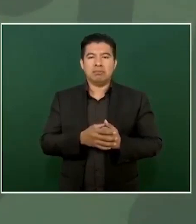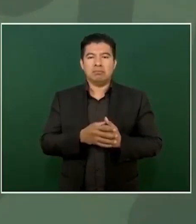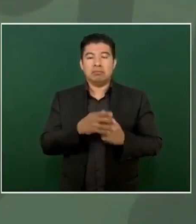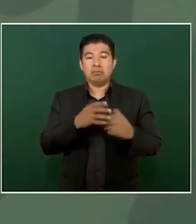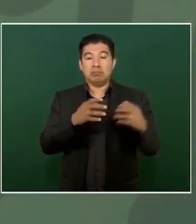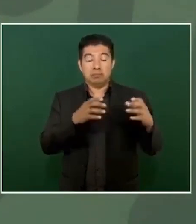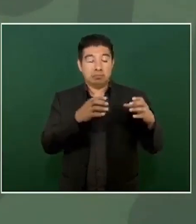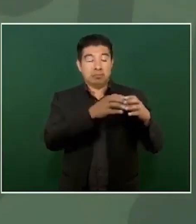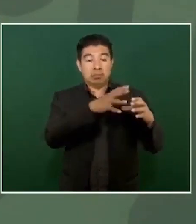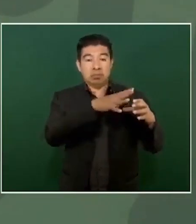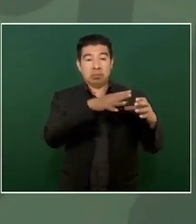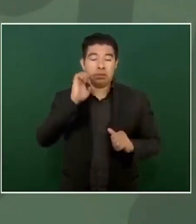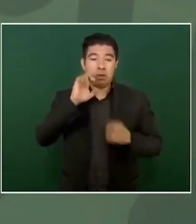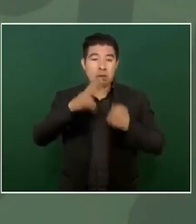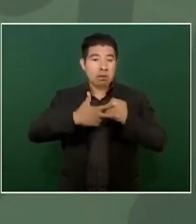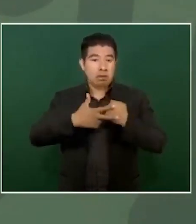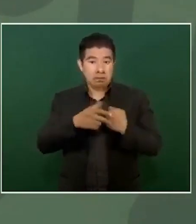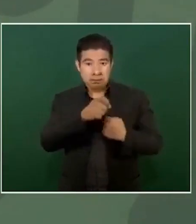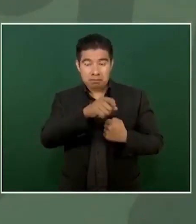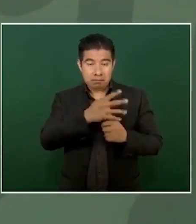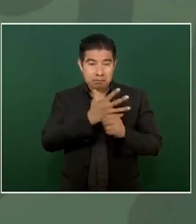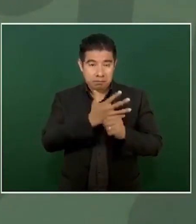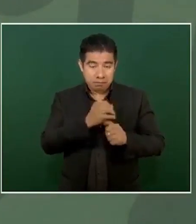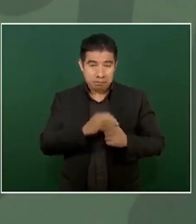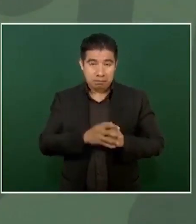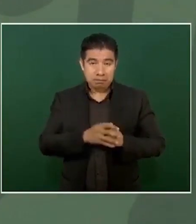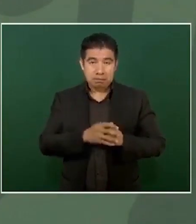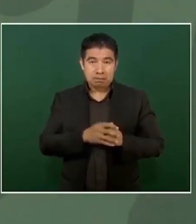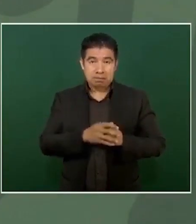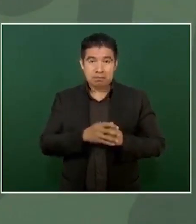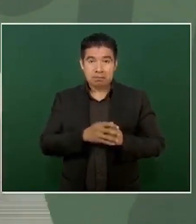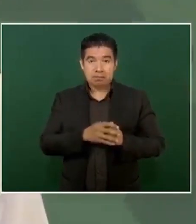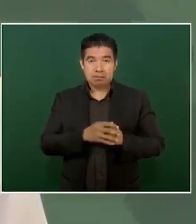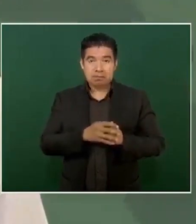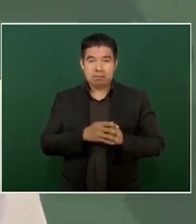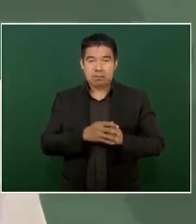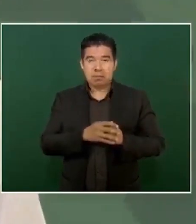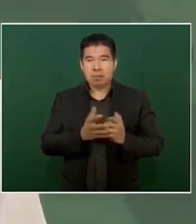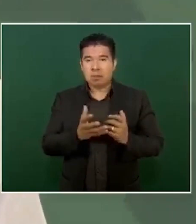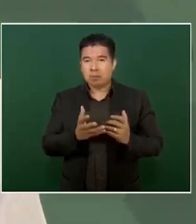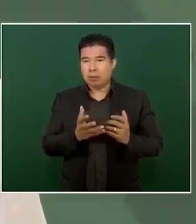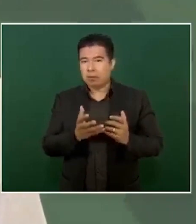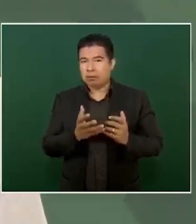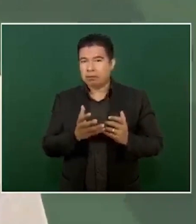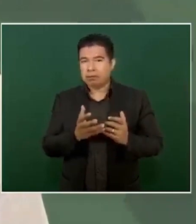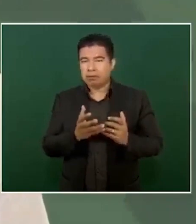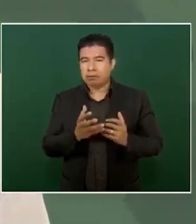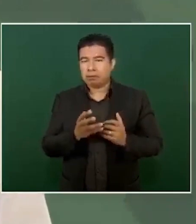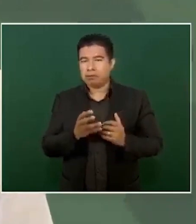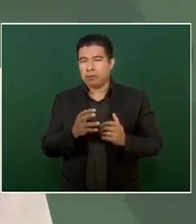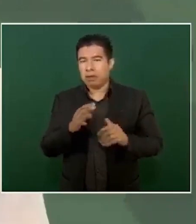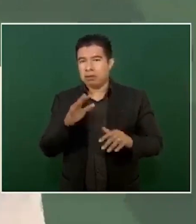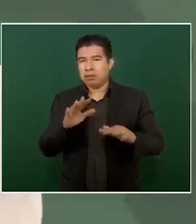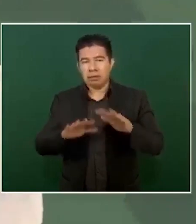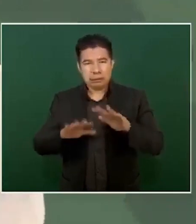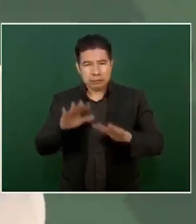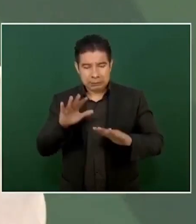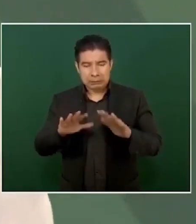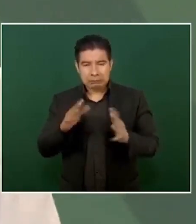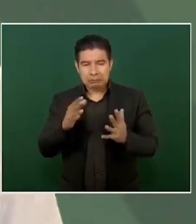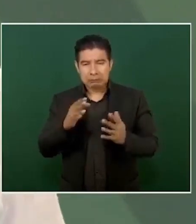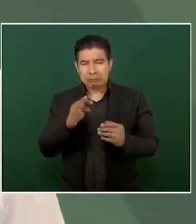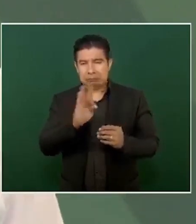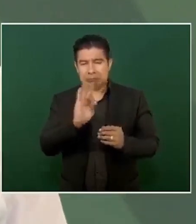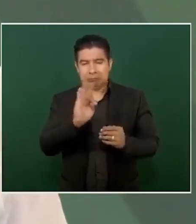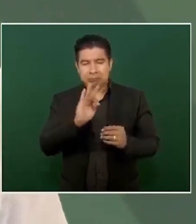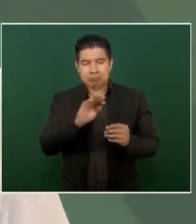A veces se puede pensar Que